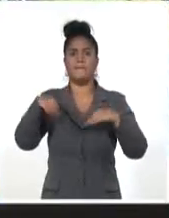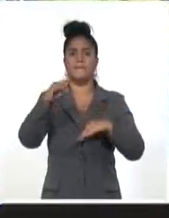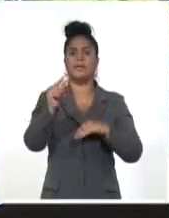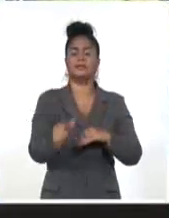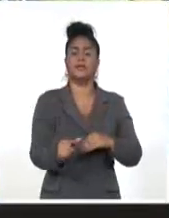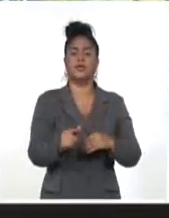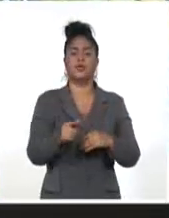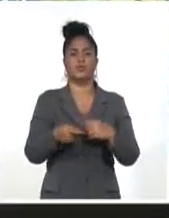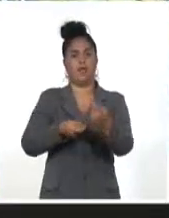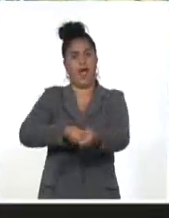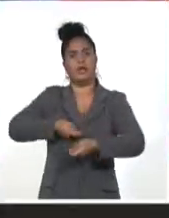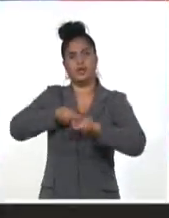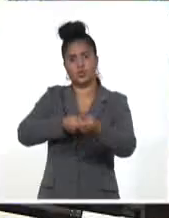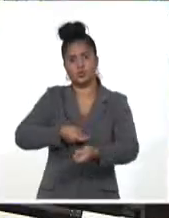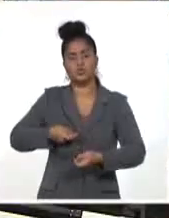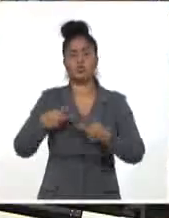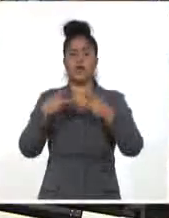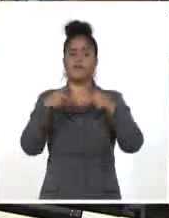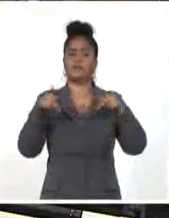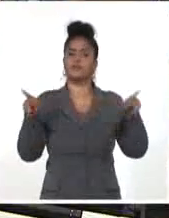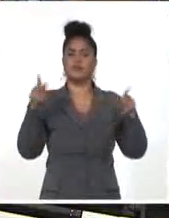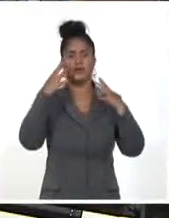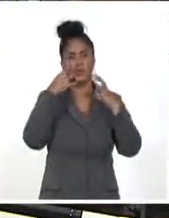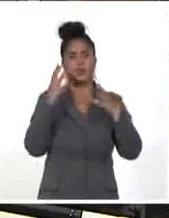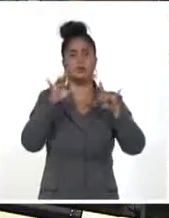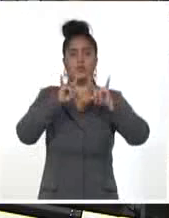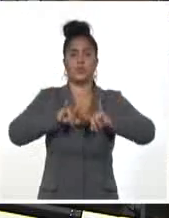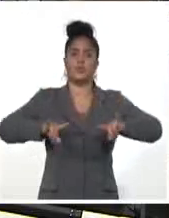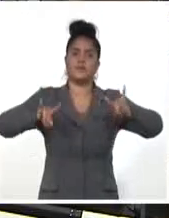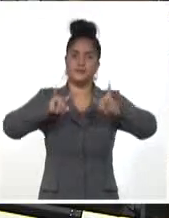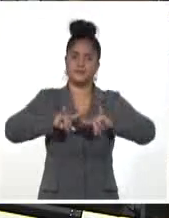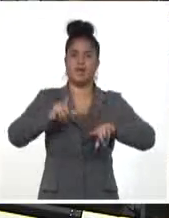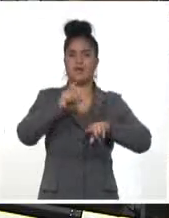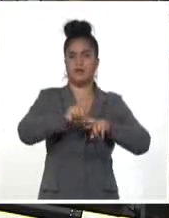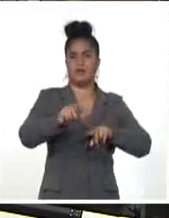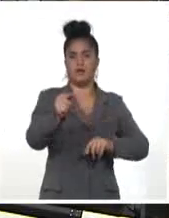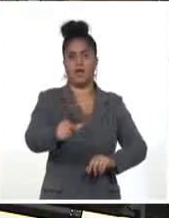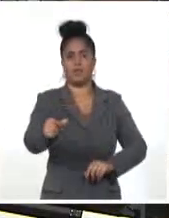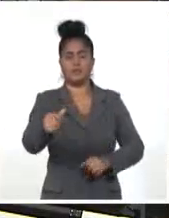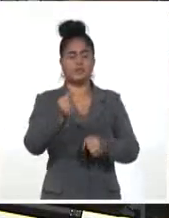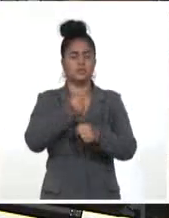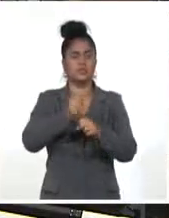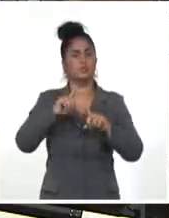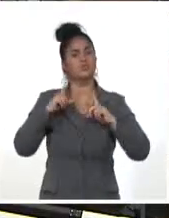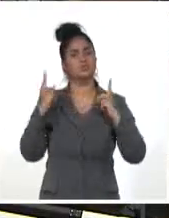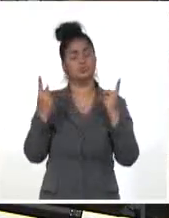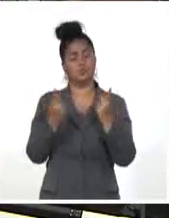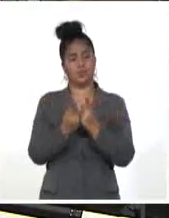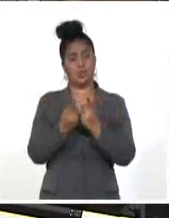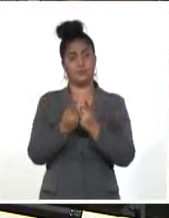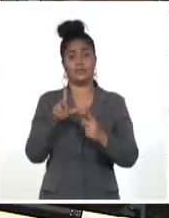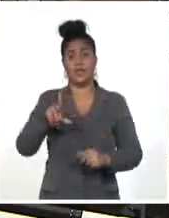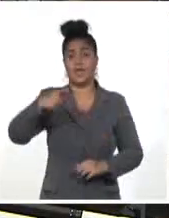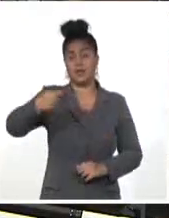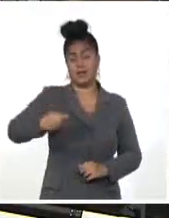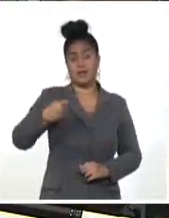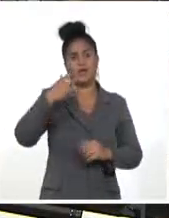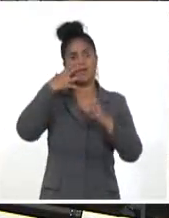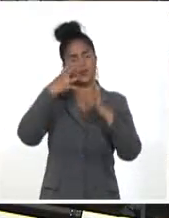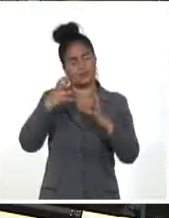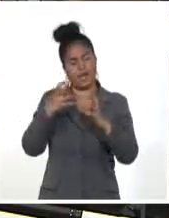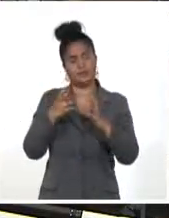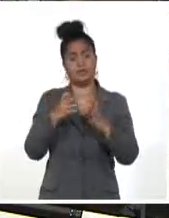Académicos, Instituciones Científicas, Universidades y Productores. La nueva norma es necesaria debido a que la soberanía